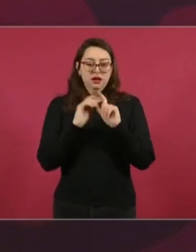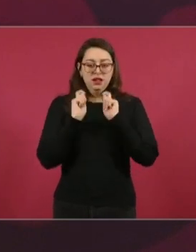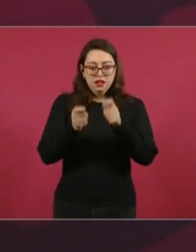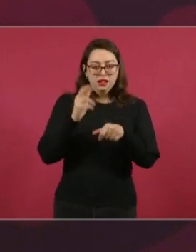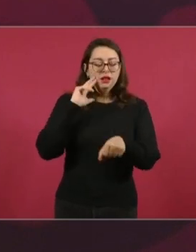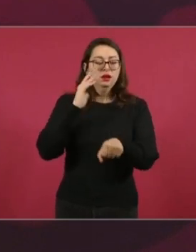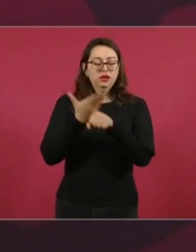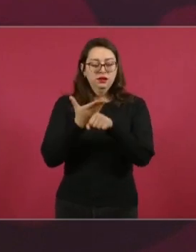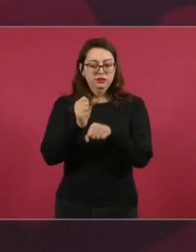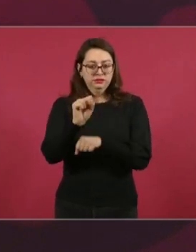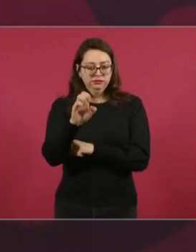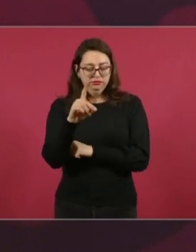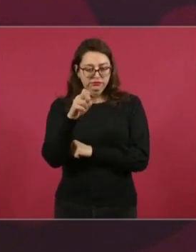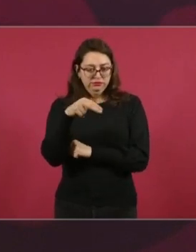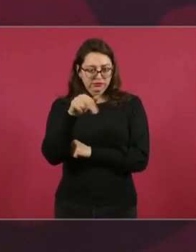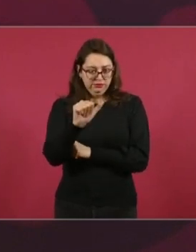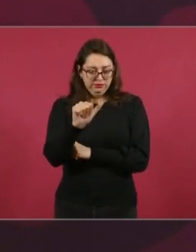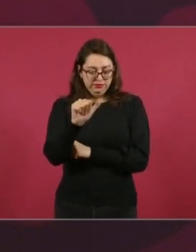defensa.